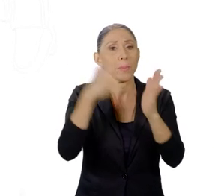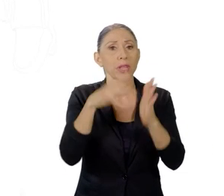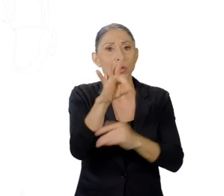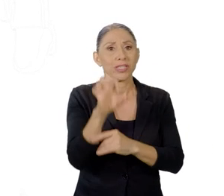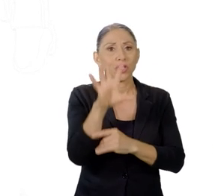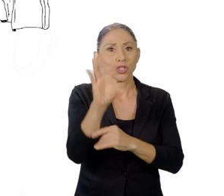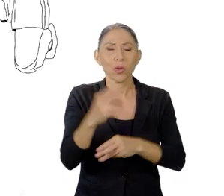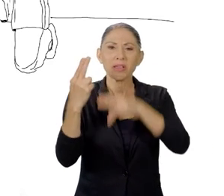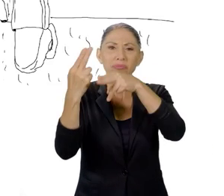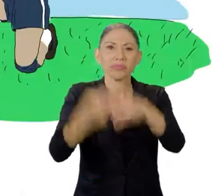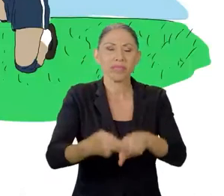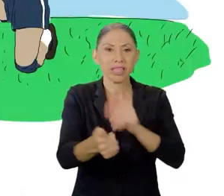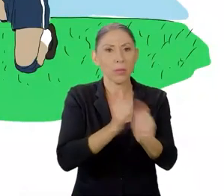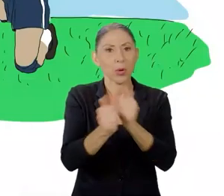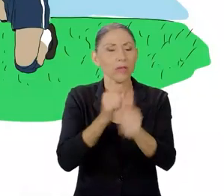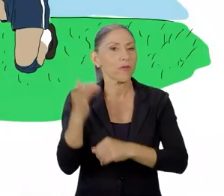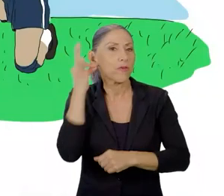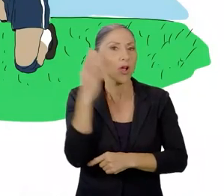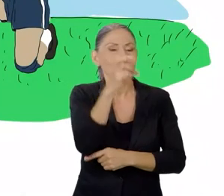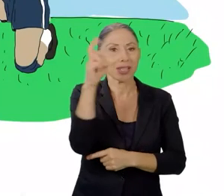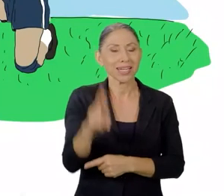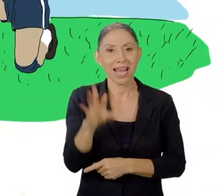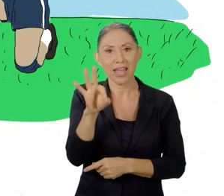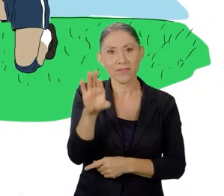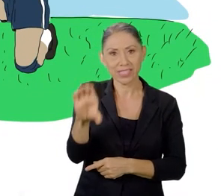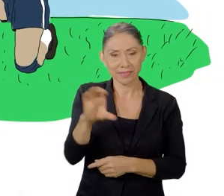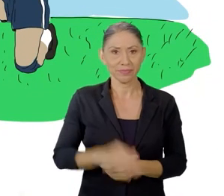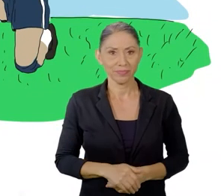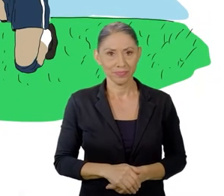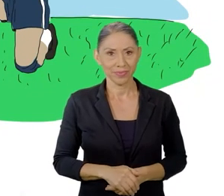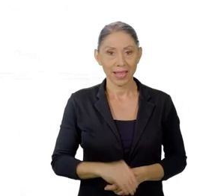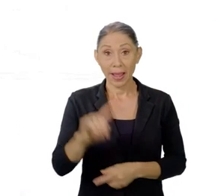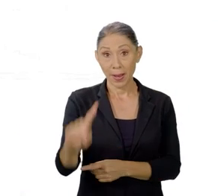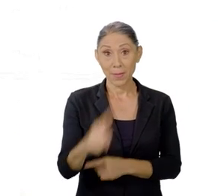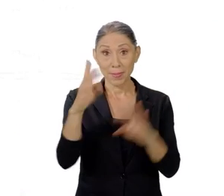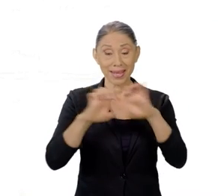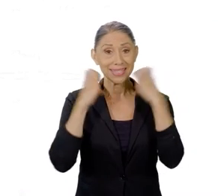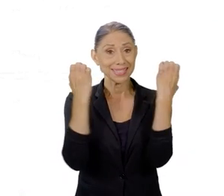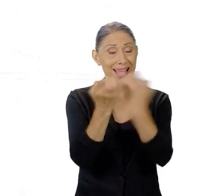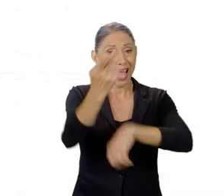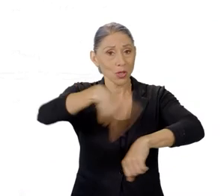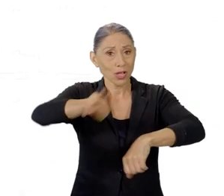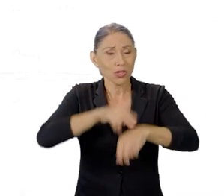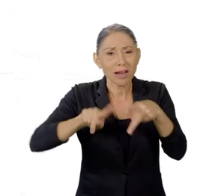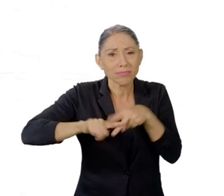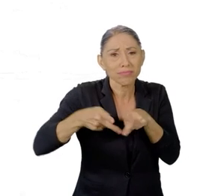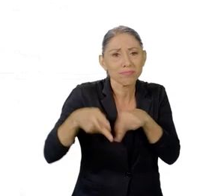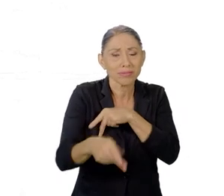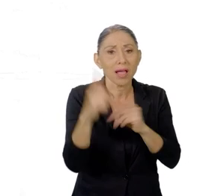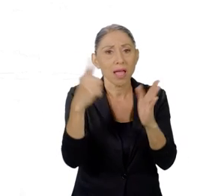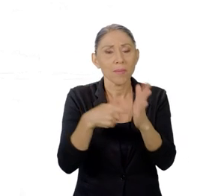conocido como el Deportivo Femenino Costa Rica FC. El primer estadio nacional se